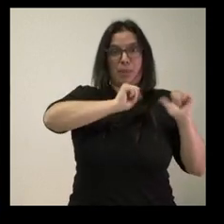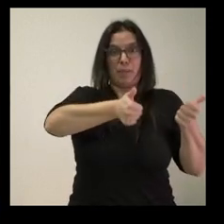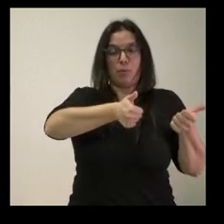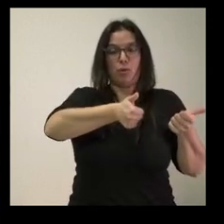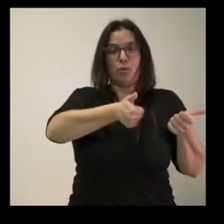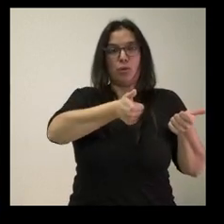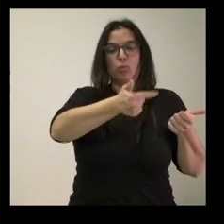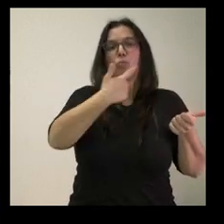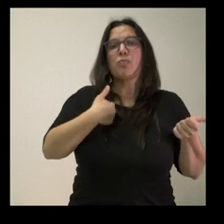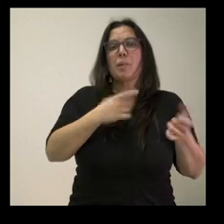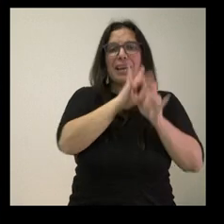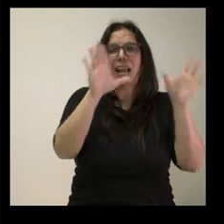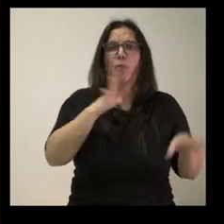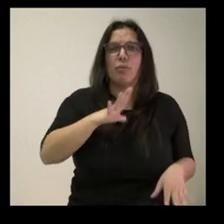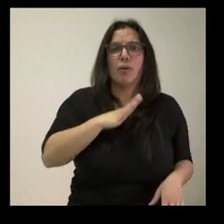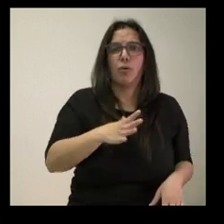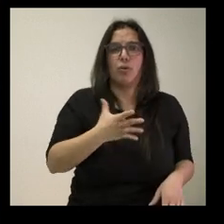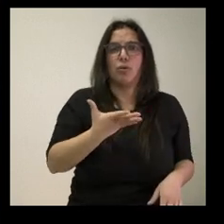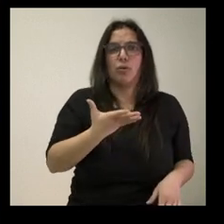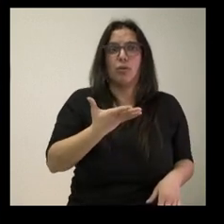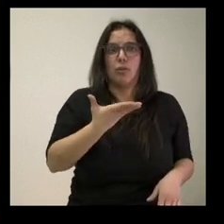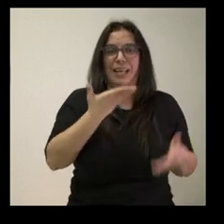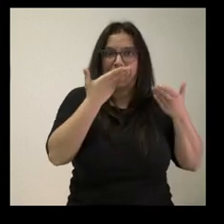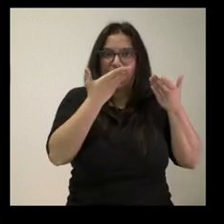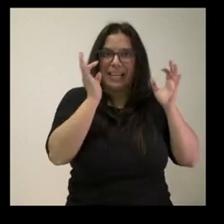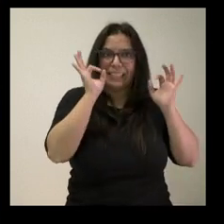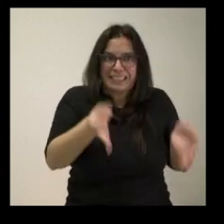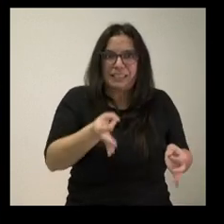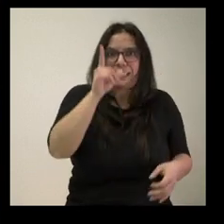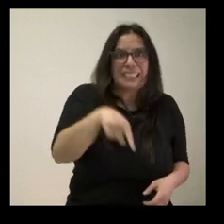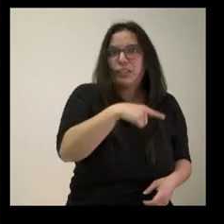díganos claramente, por favor, si eso es así o no.